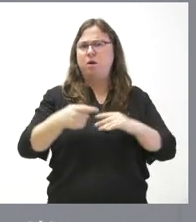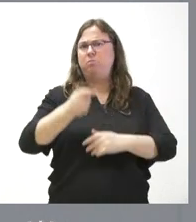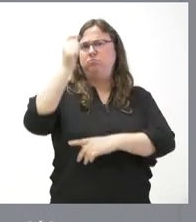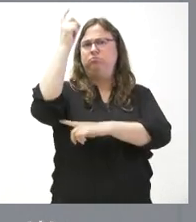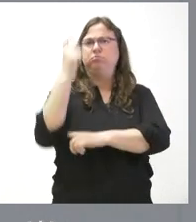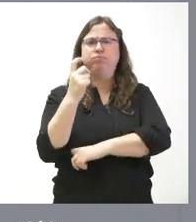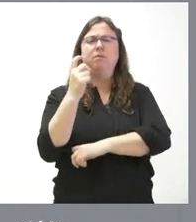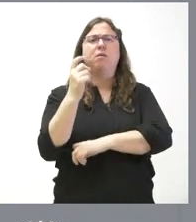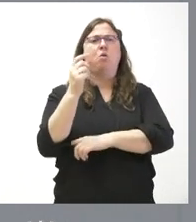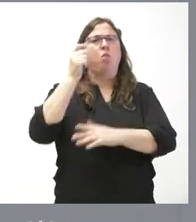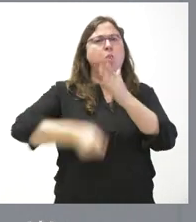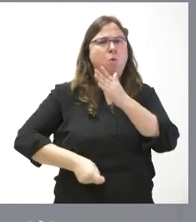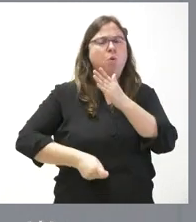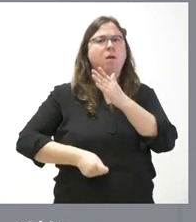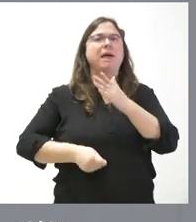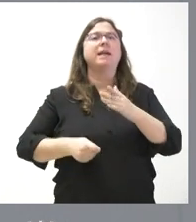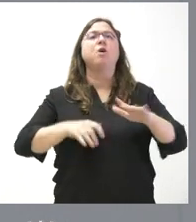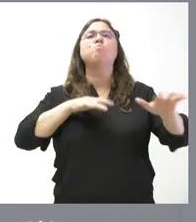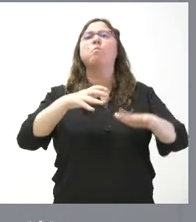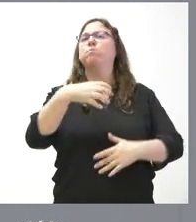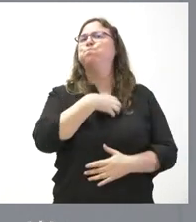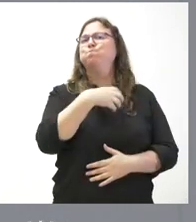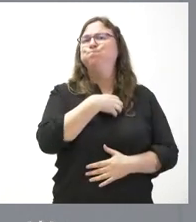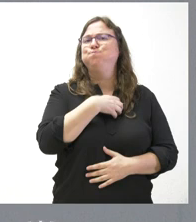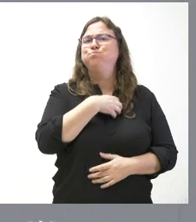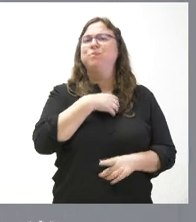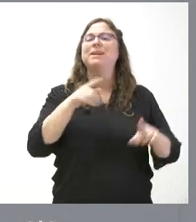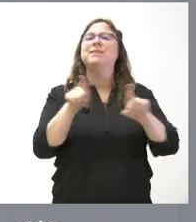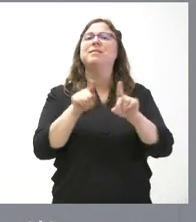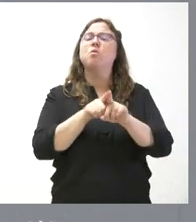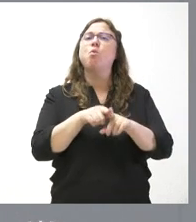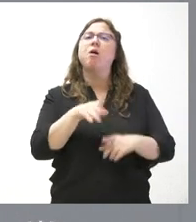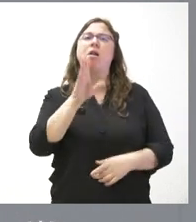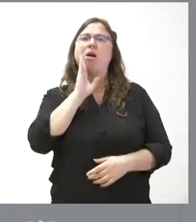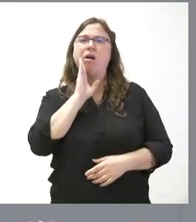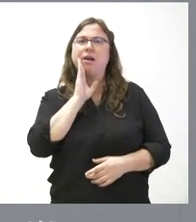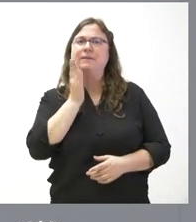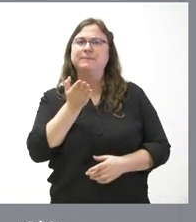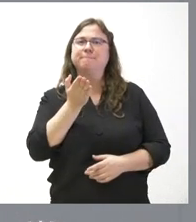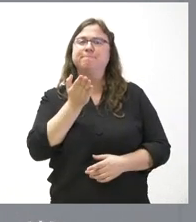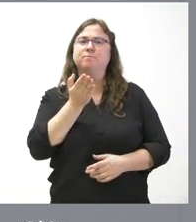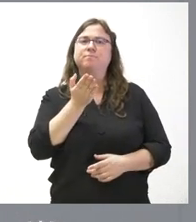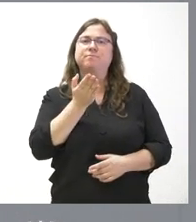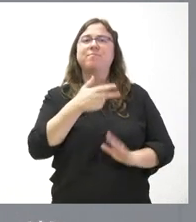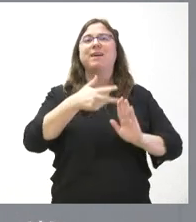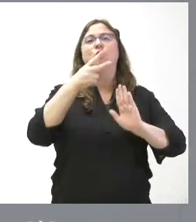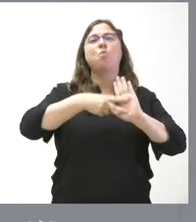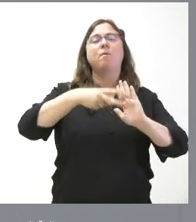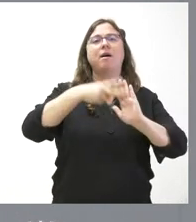limitativa y permite menos movilidad que lo que era vigente anteriormente a la nueva